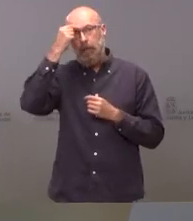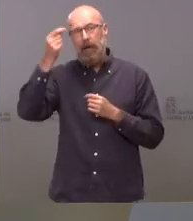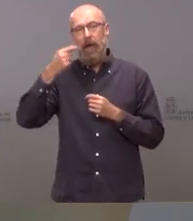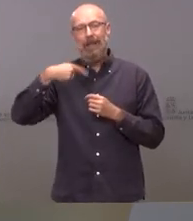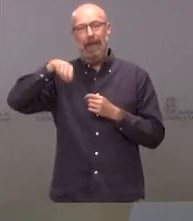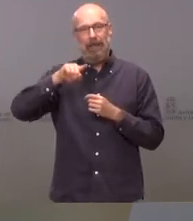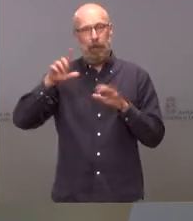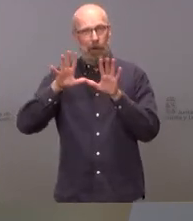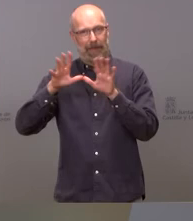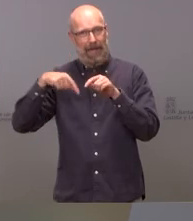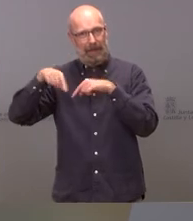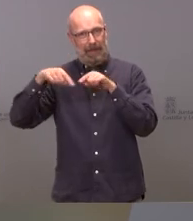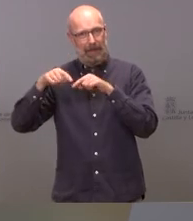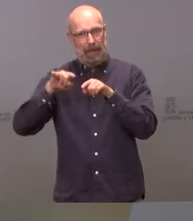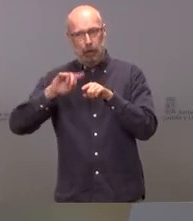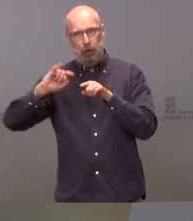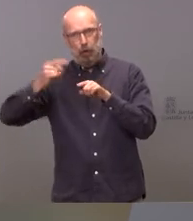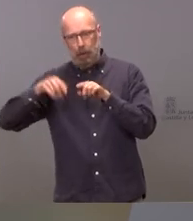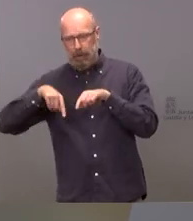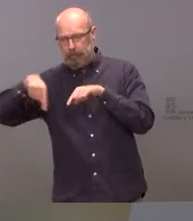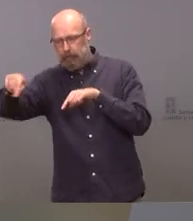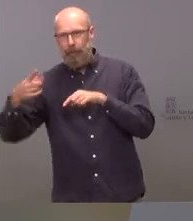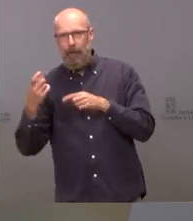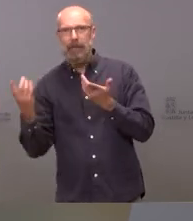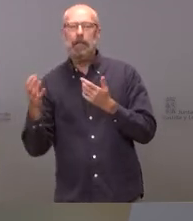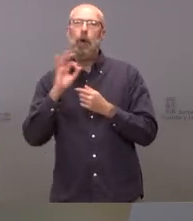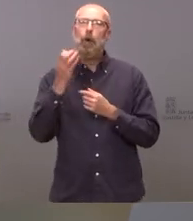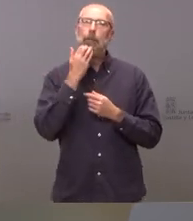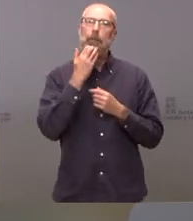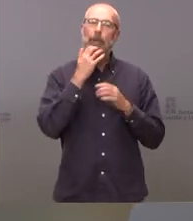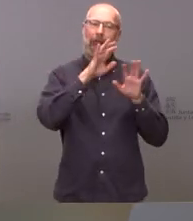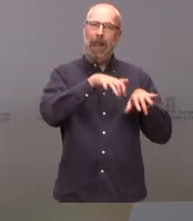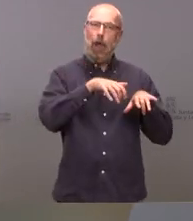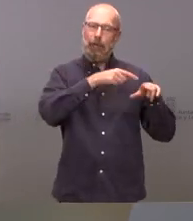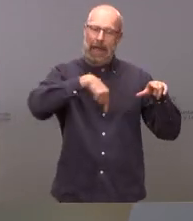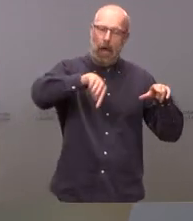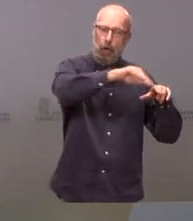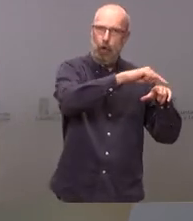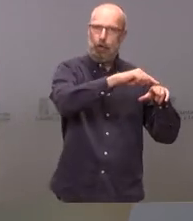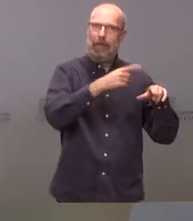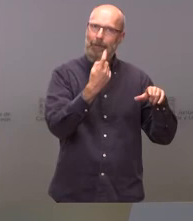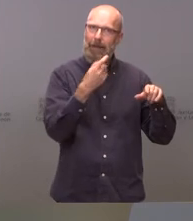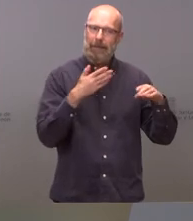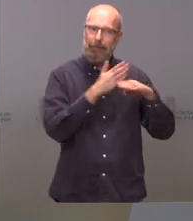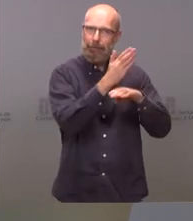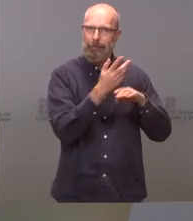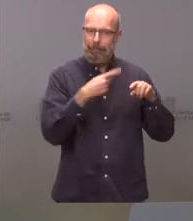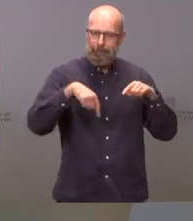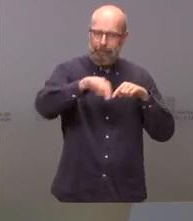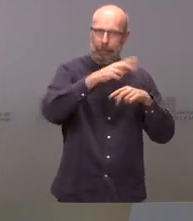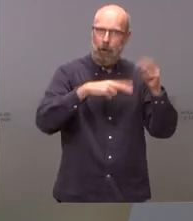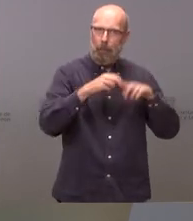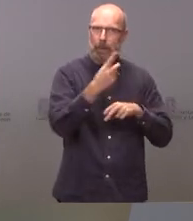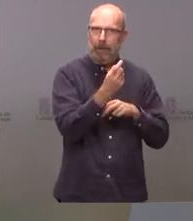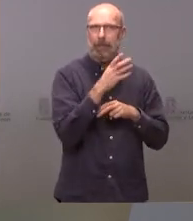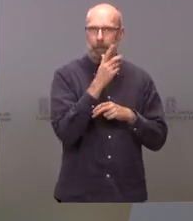en León el cierre de la ronda de León de la circunvalación de León tan necesario o los pasos inferiores de la ronda este